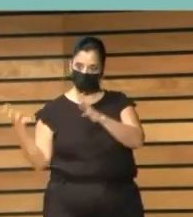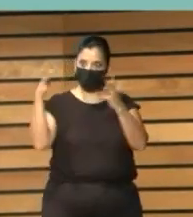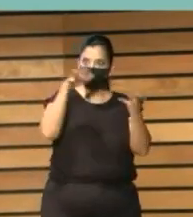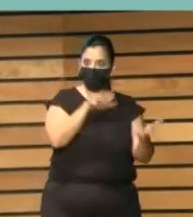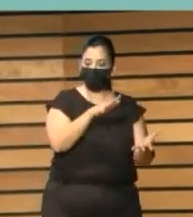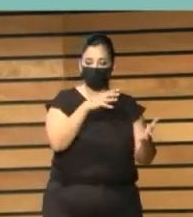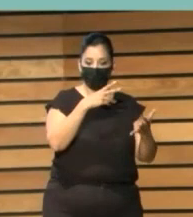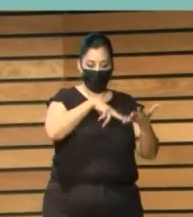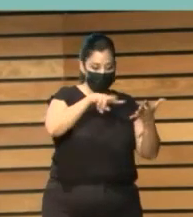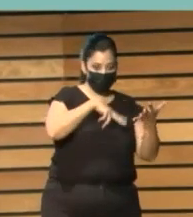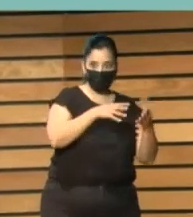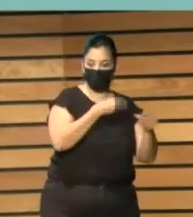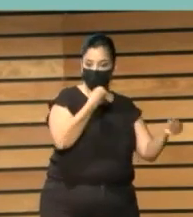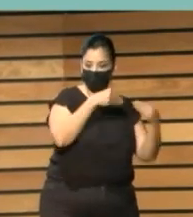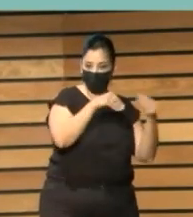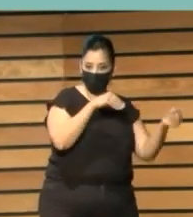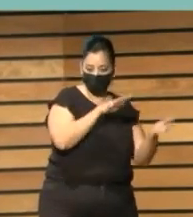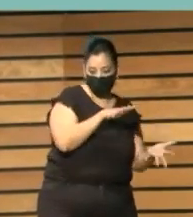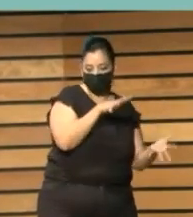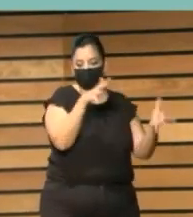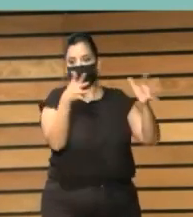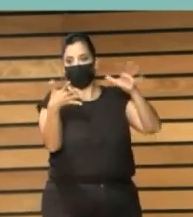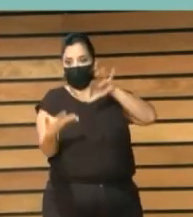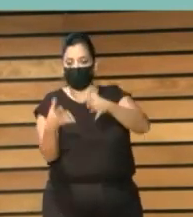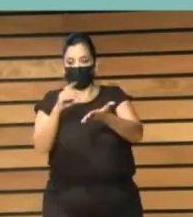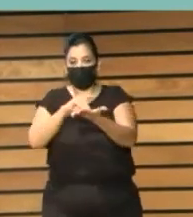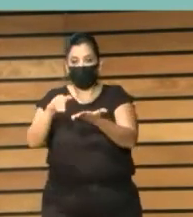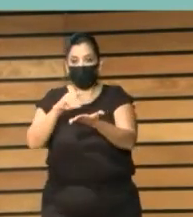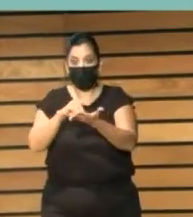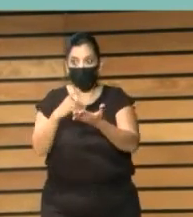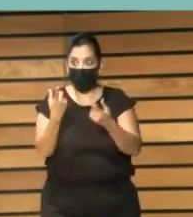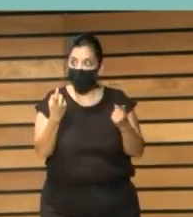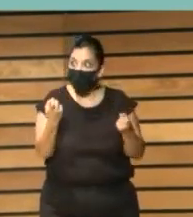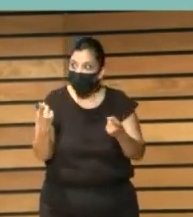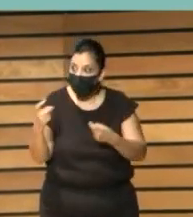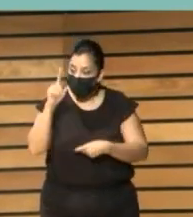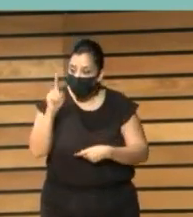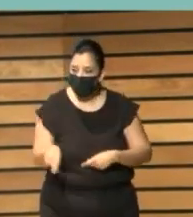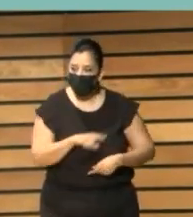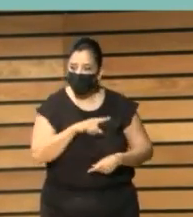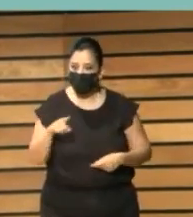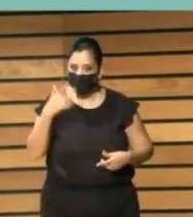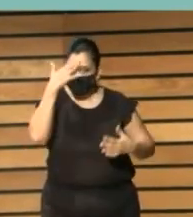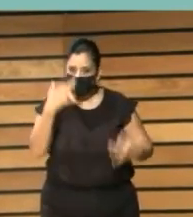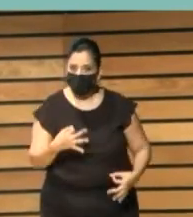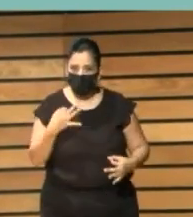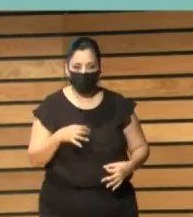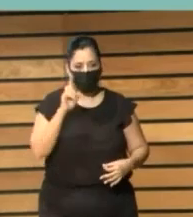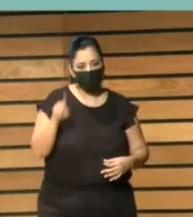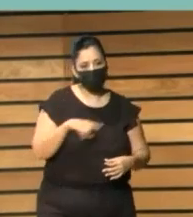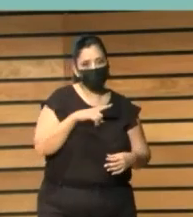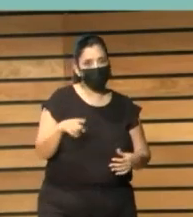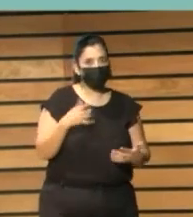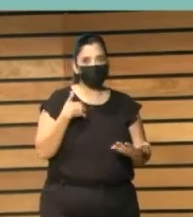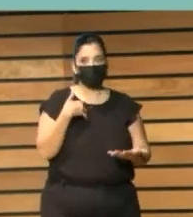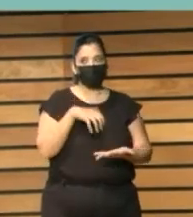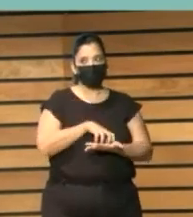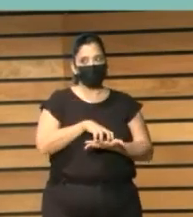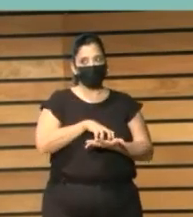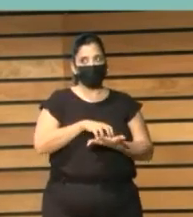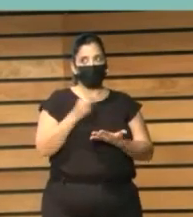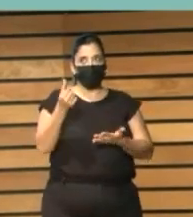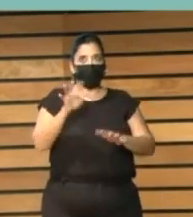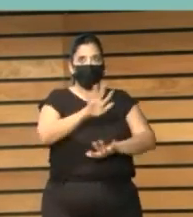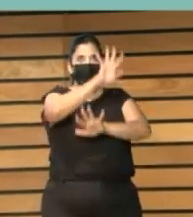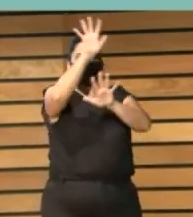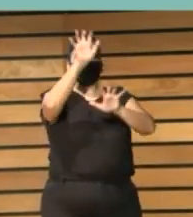espacios presenciales en virtuales? No teníamos la respuesta. La dejamos en el aire